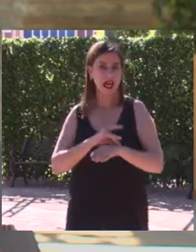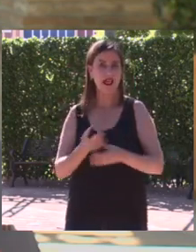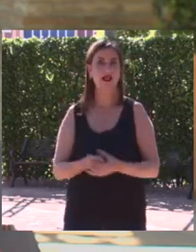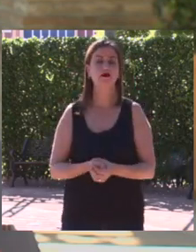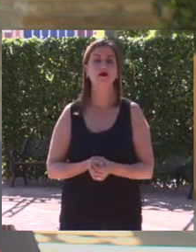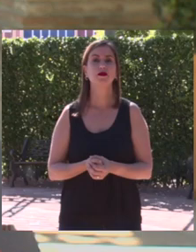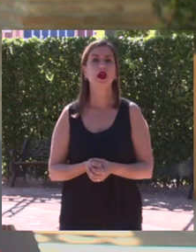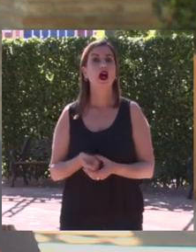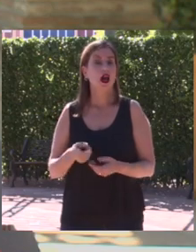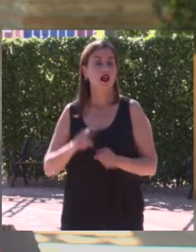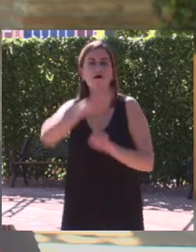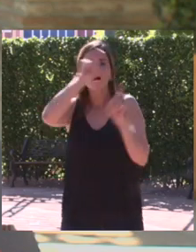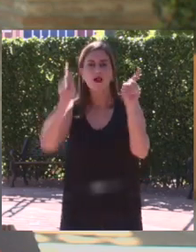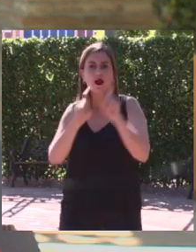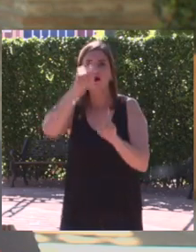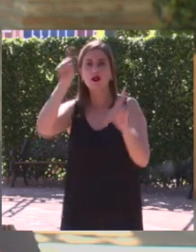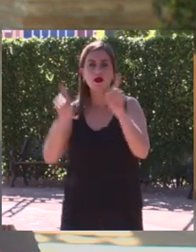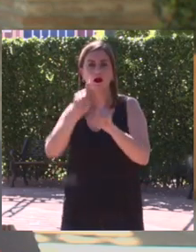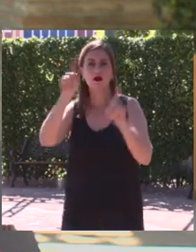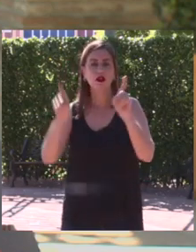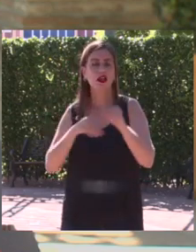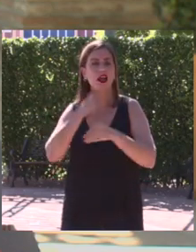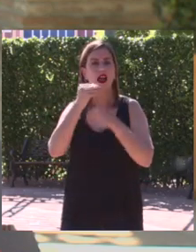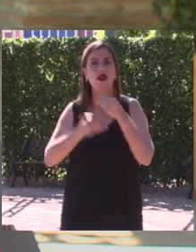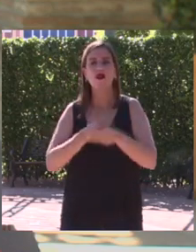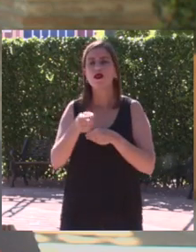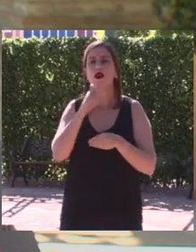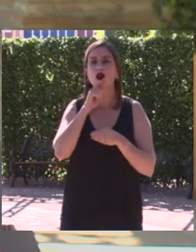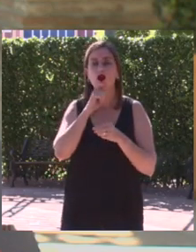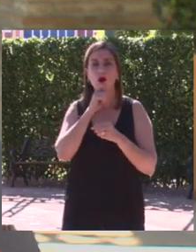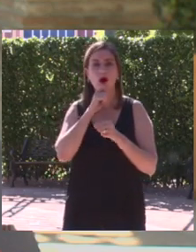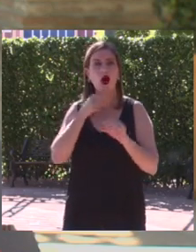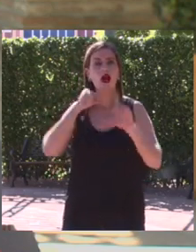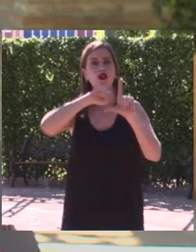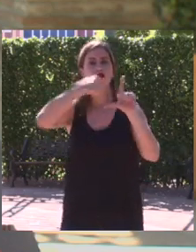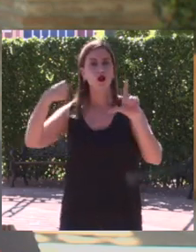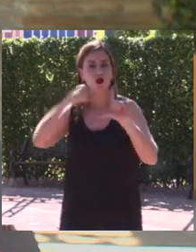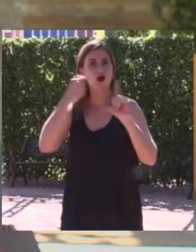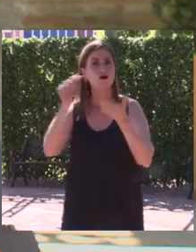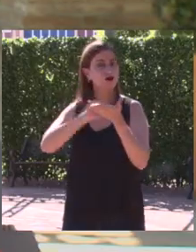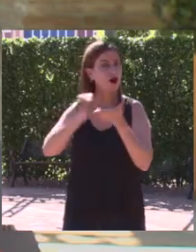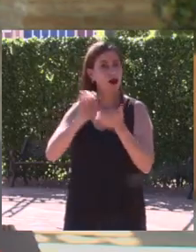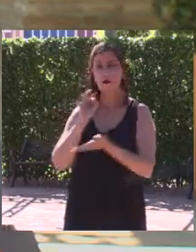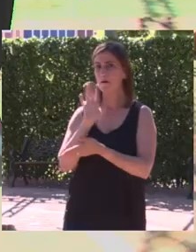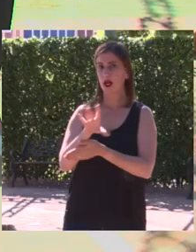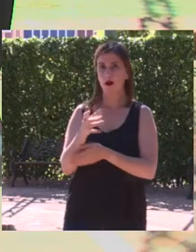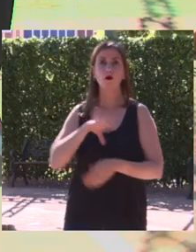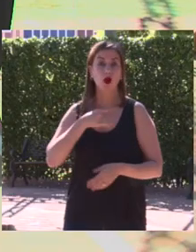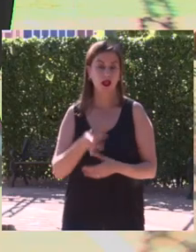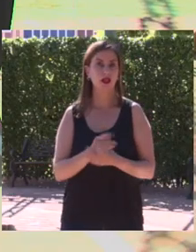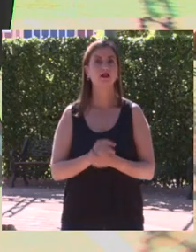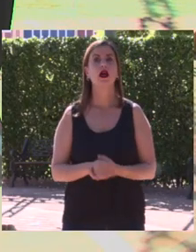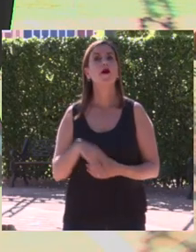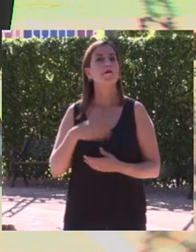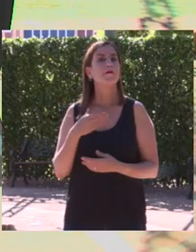caso a través de las preguntas que pueden dejar en el chat de YouTube. Les pedimos que